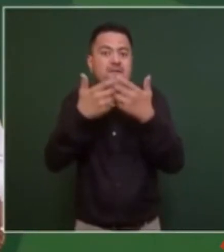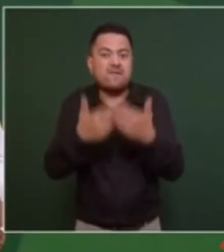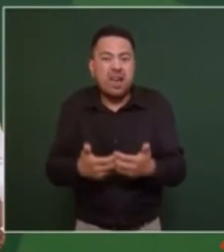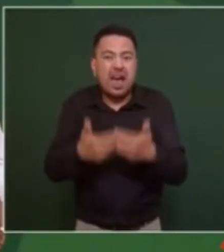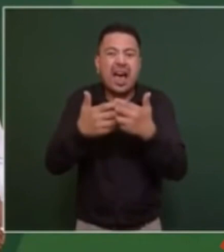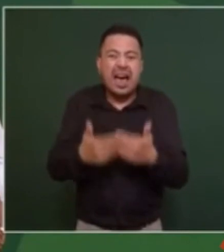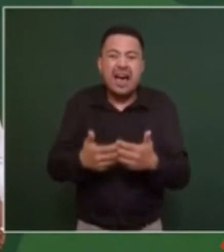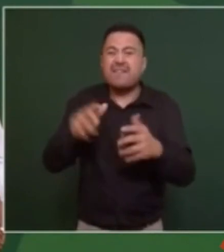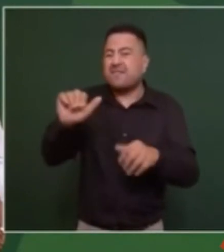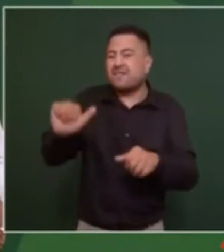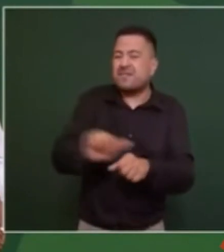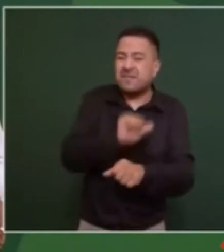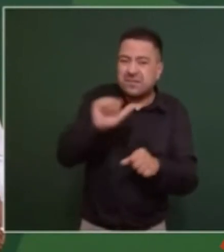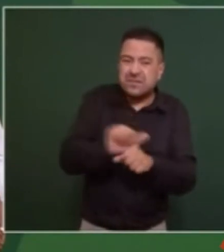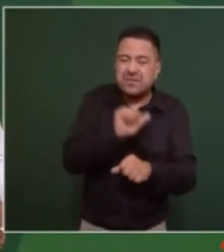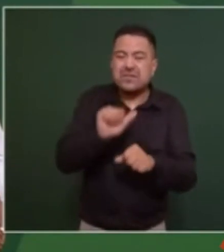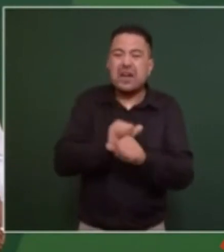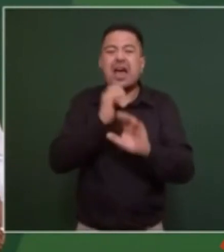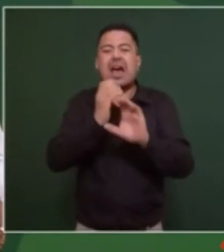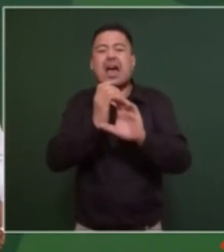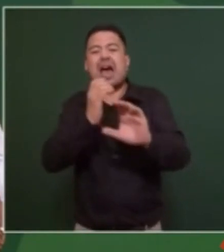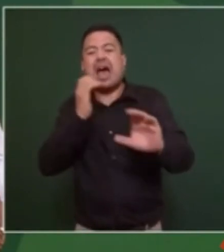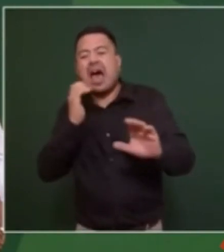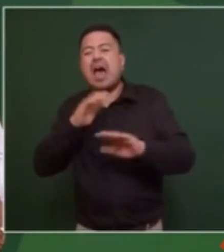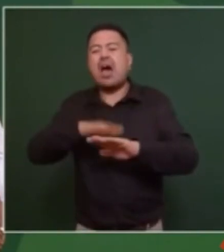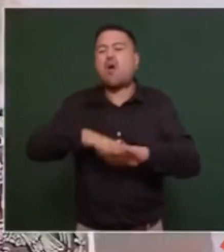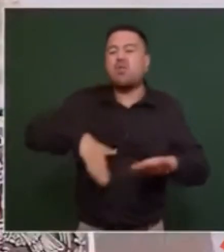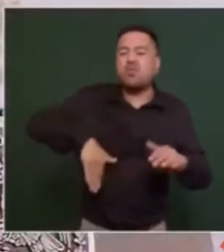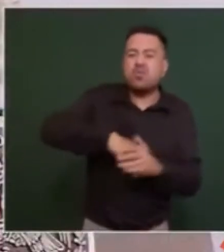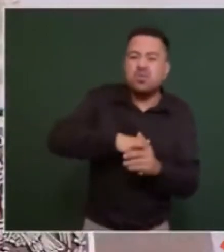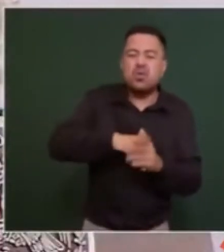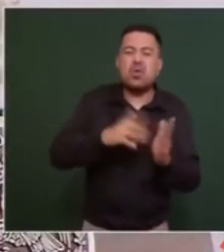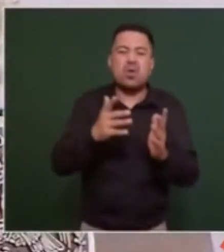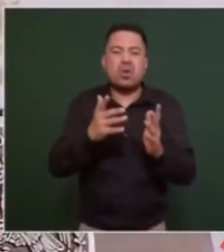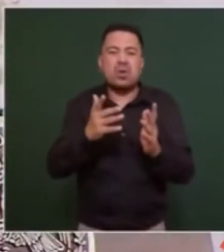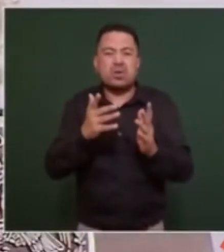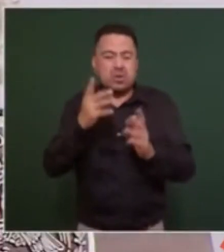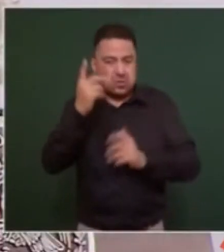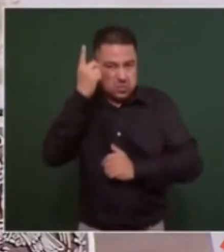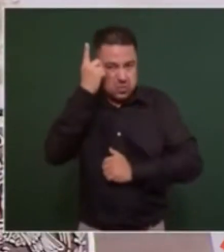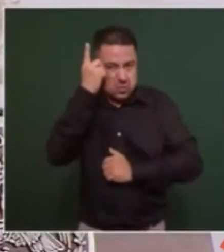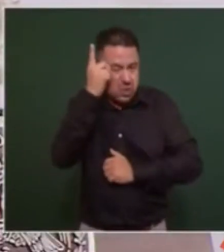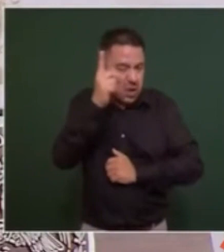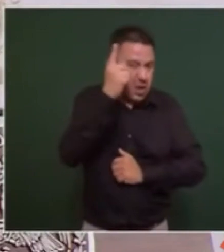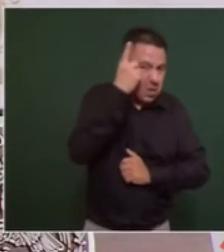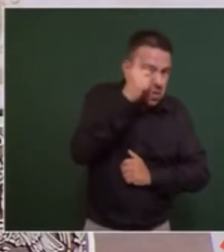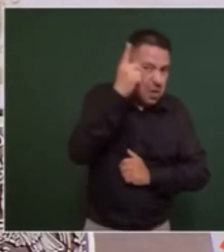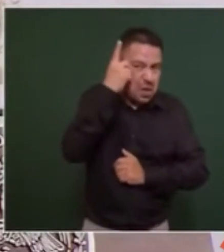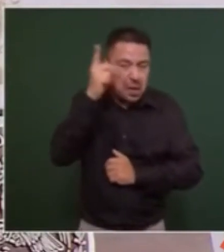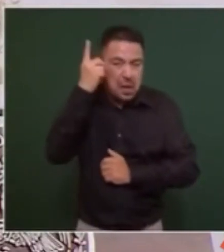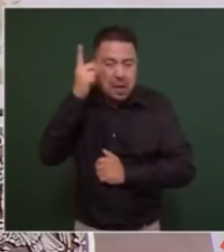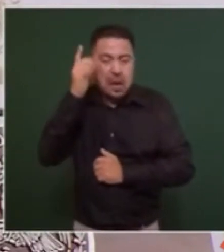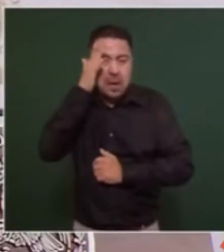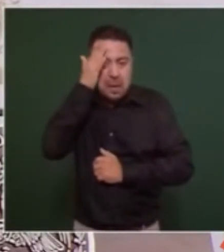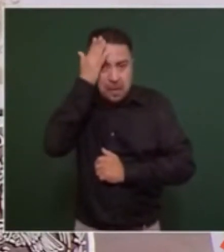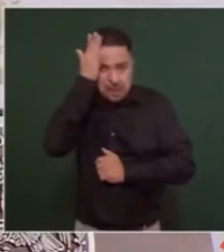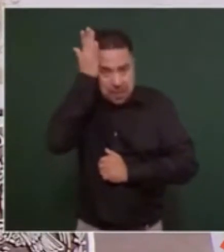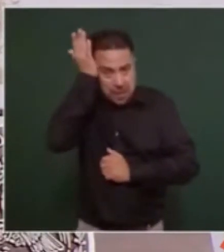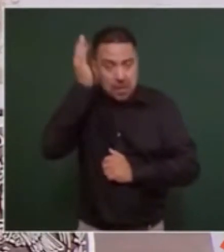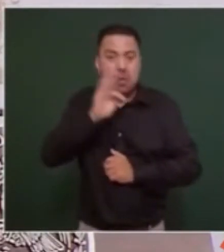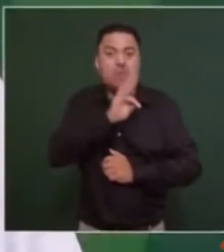de automóviles, camiones y autobuses y sus concesionarios vengan a realizar